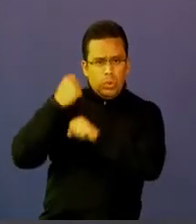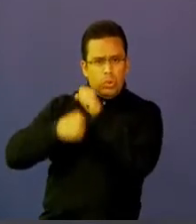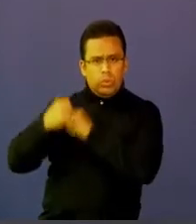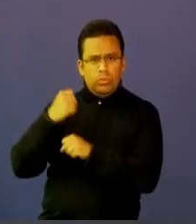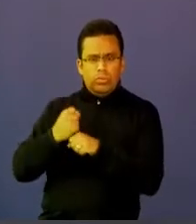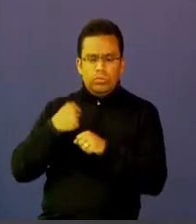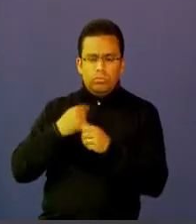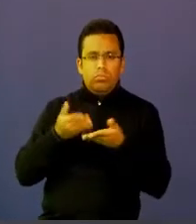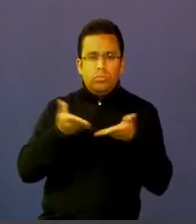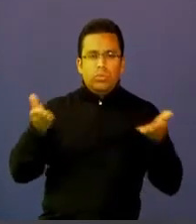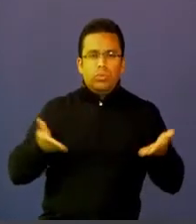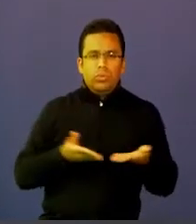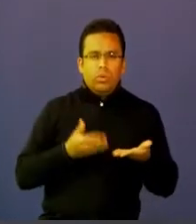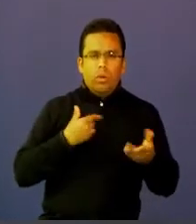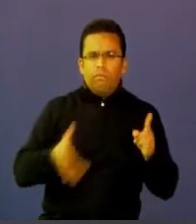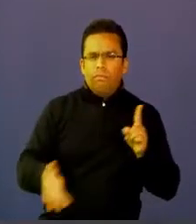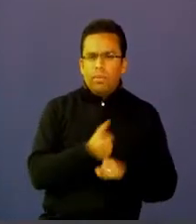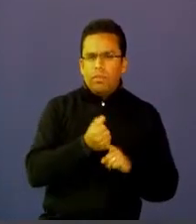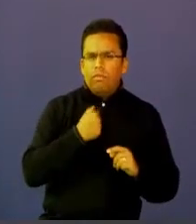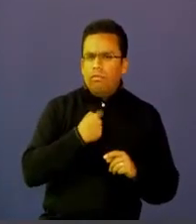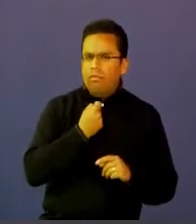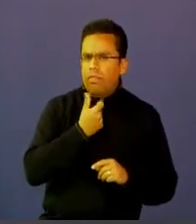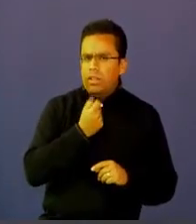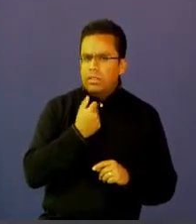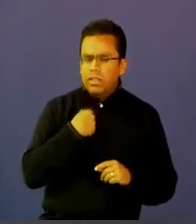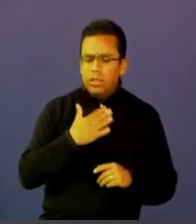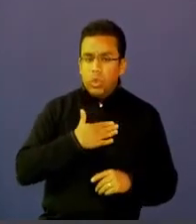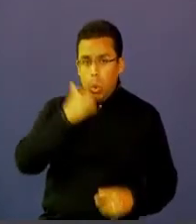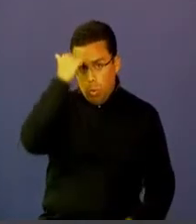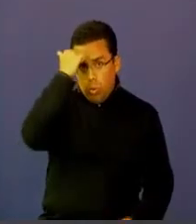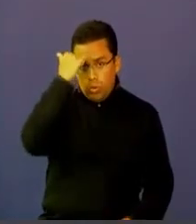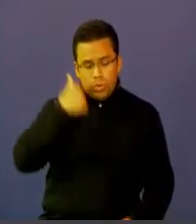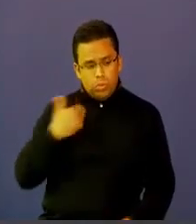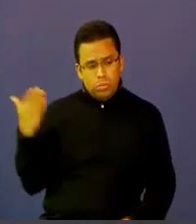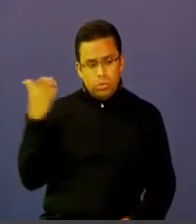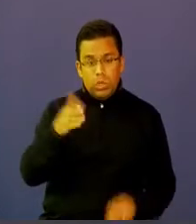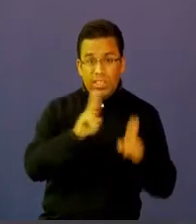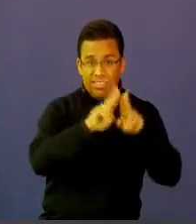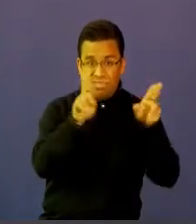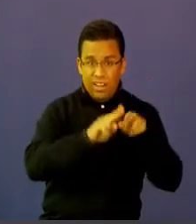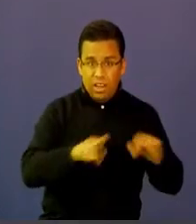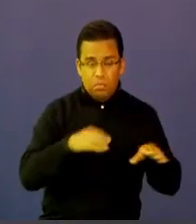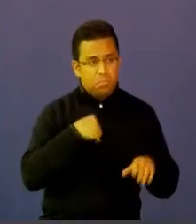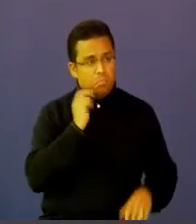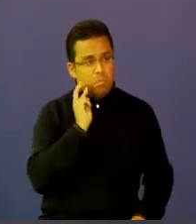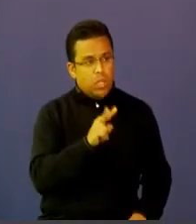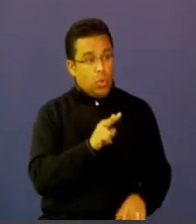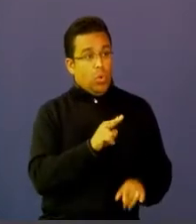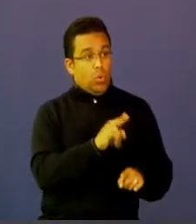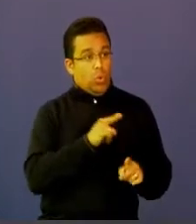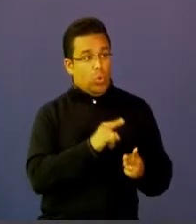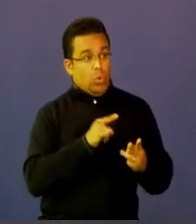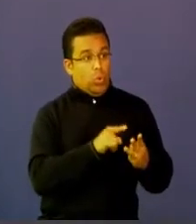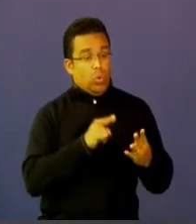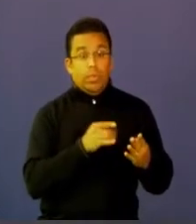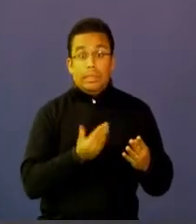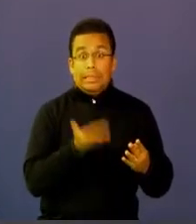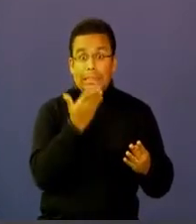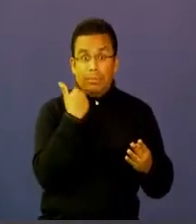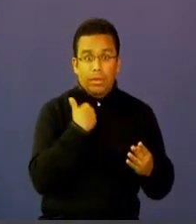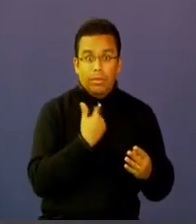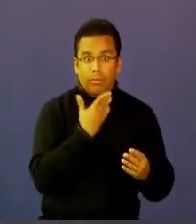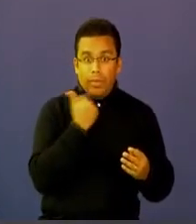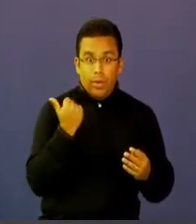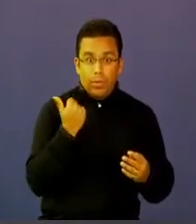plataformas. Era fácil para el profesor encontrar algunas aplicaciones que le hacían la vida más fácil. Es más,